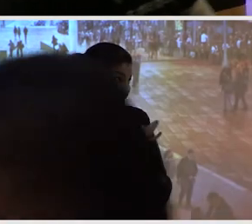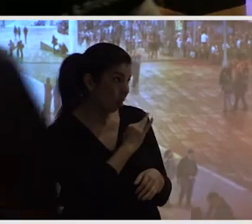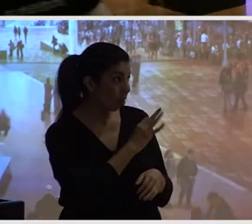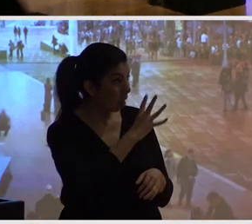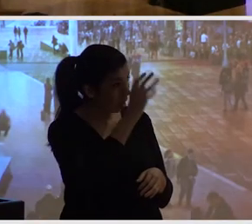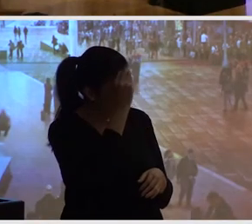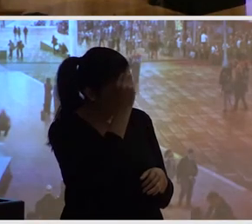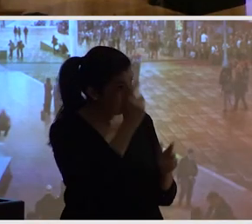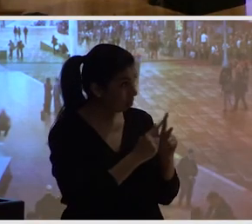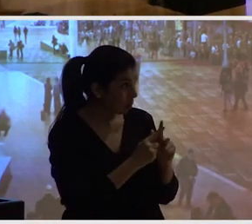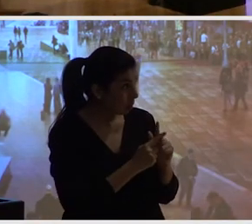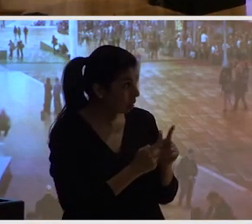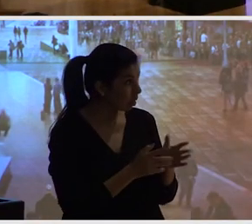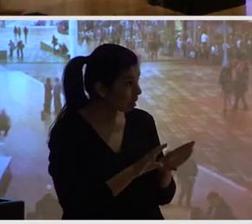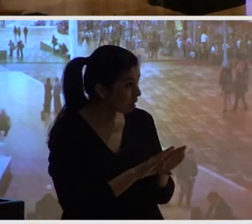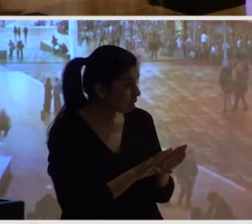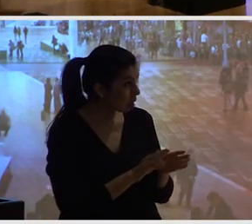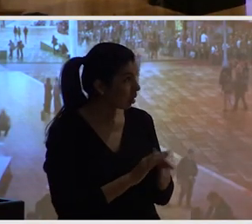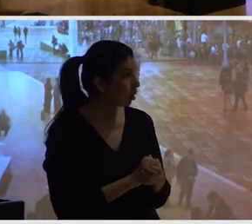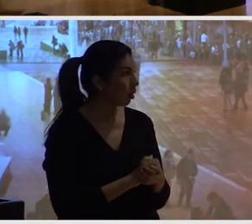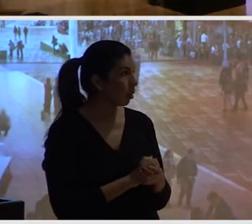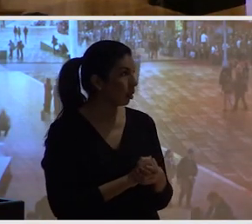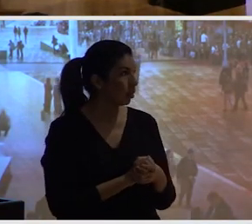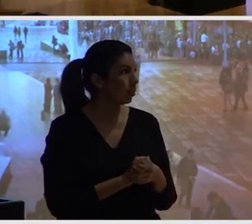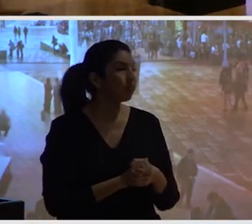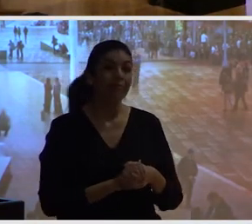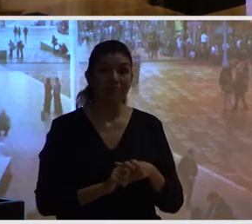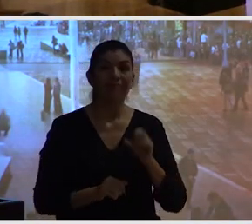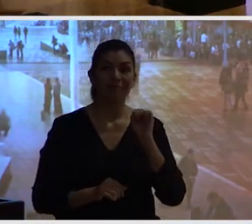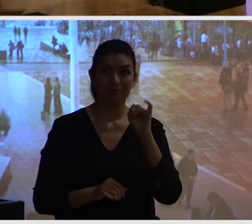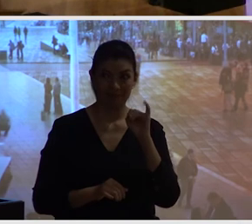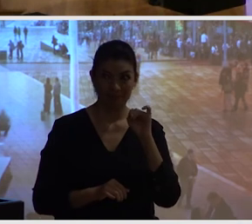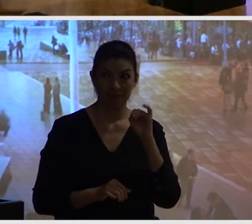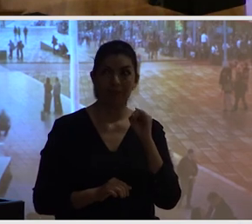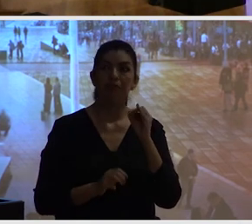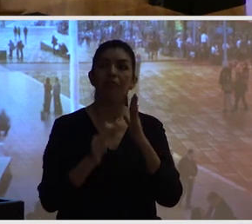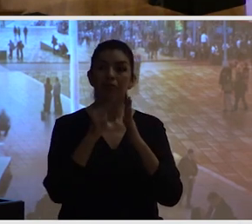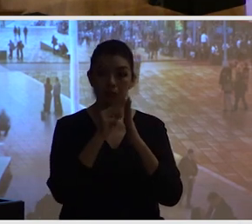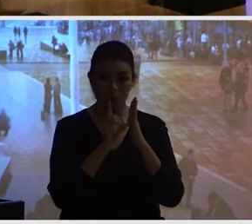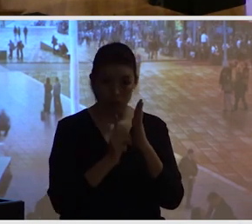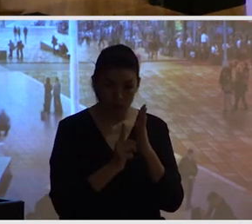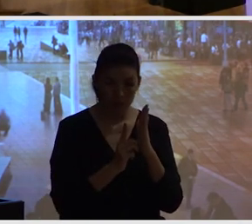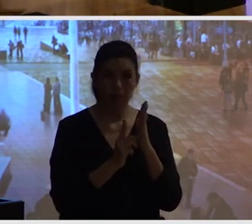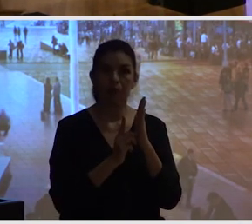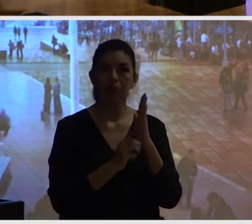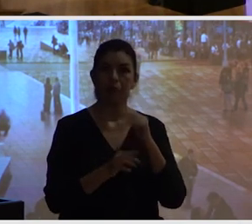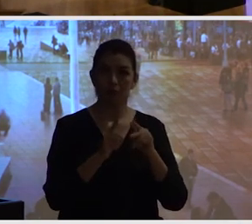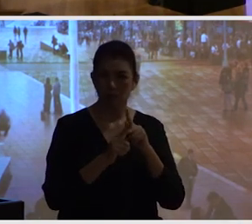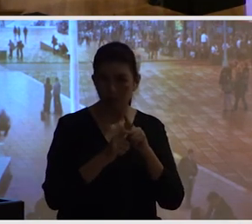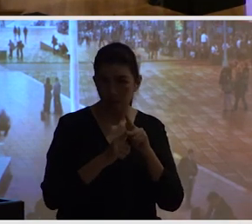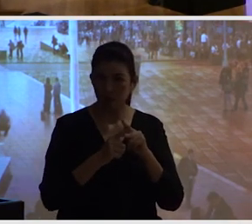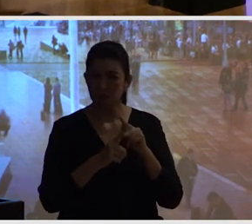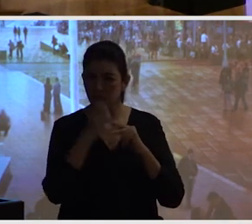la metodología de levantamiento de datos es open source completamente en nuestra